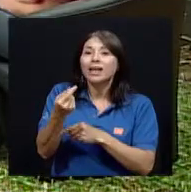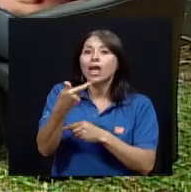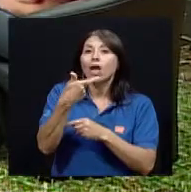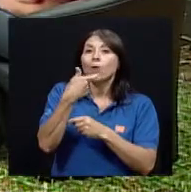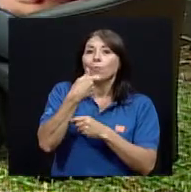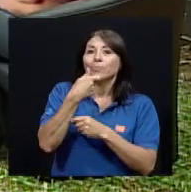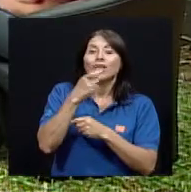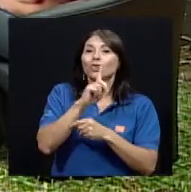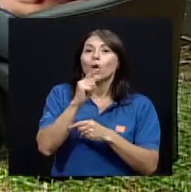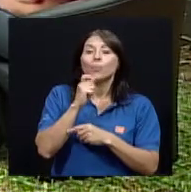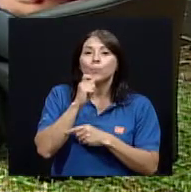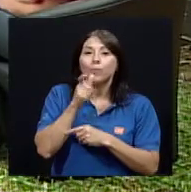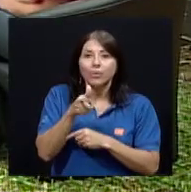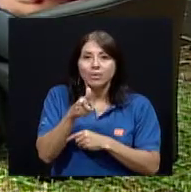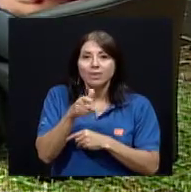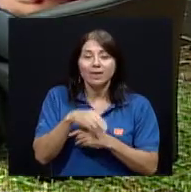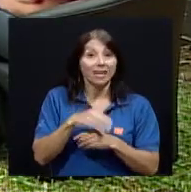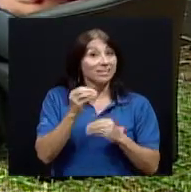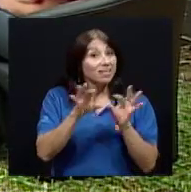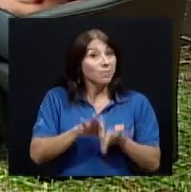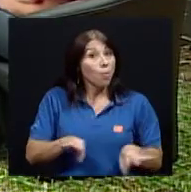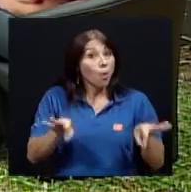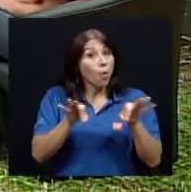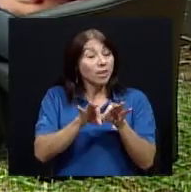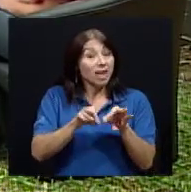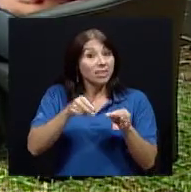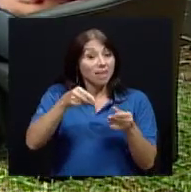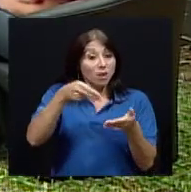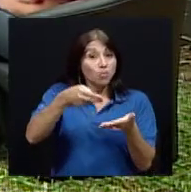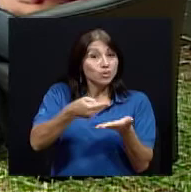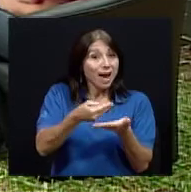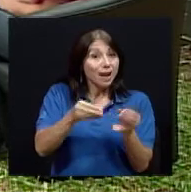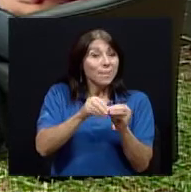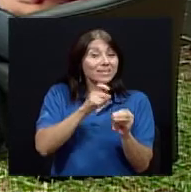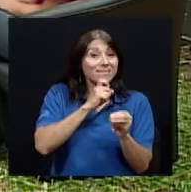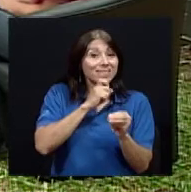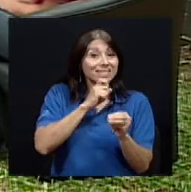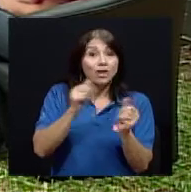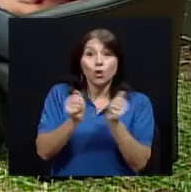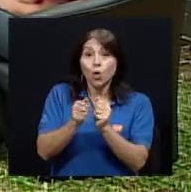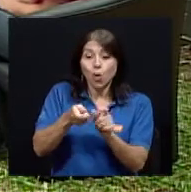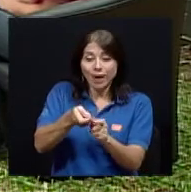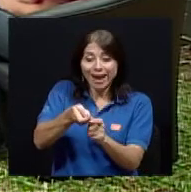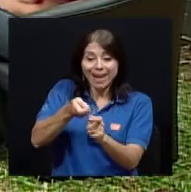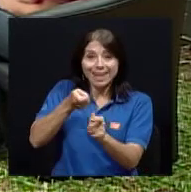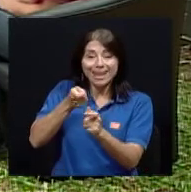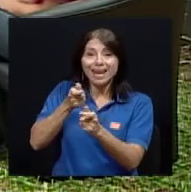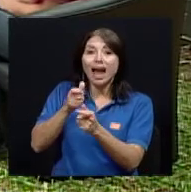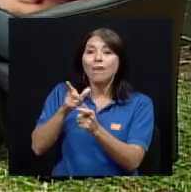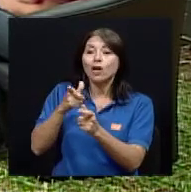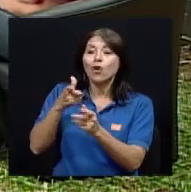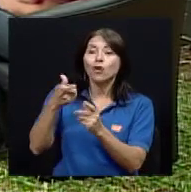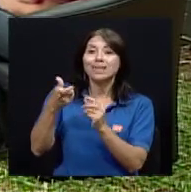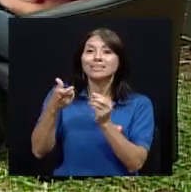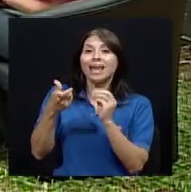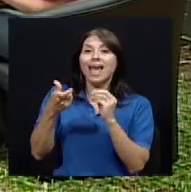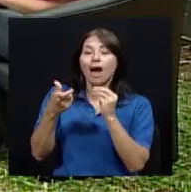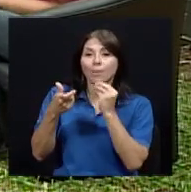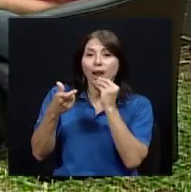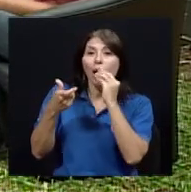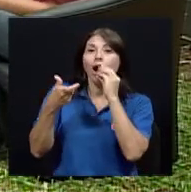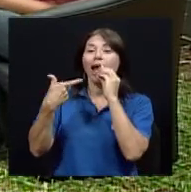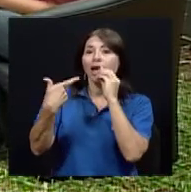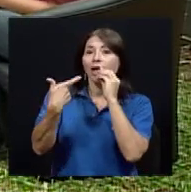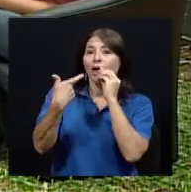no lo escupa con la jeringa es más fácil que con la cucharita entonces verdad claramente para podérselo dar a los niños por eso es una buena